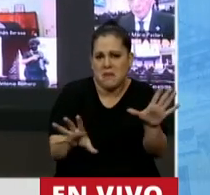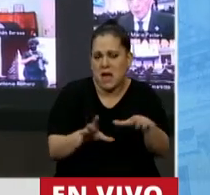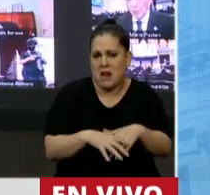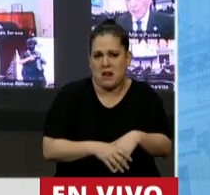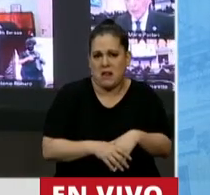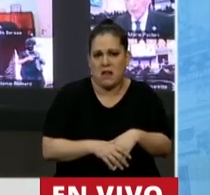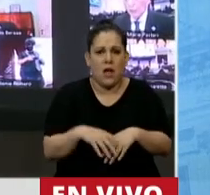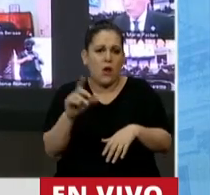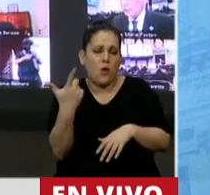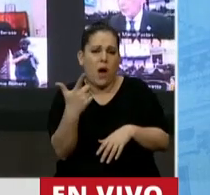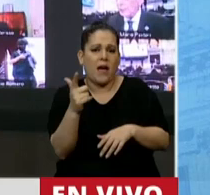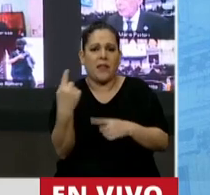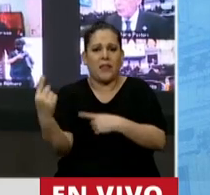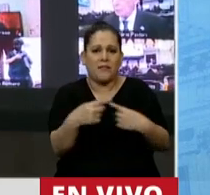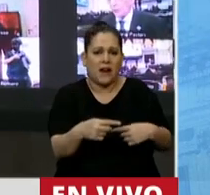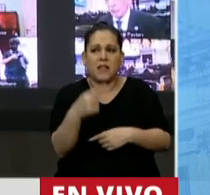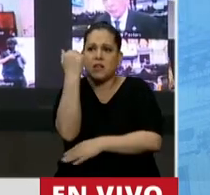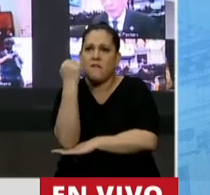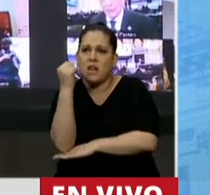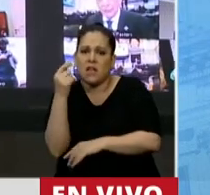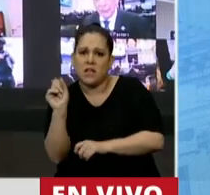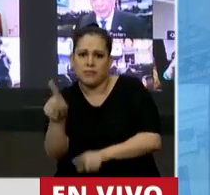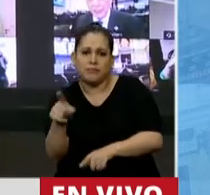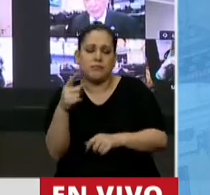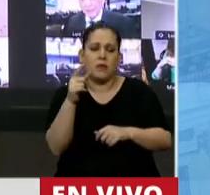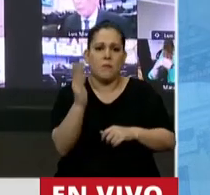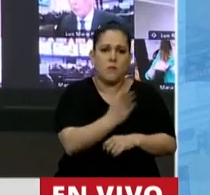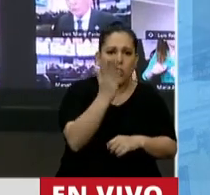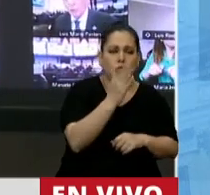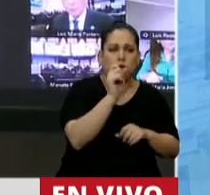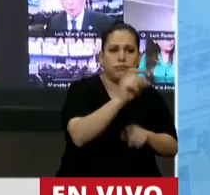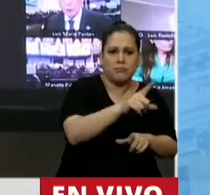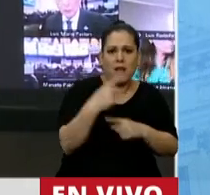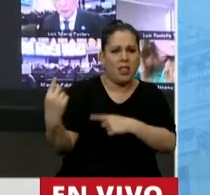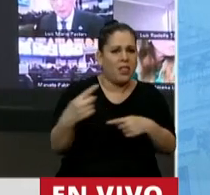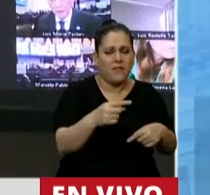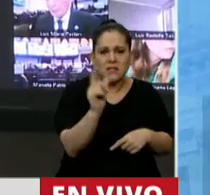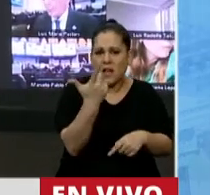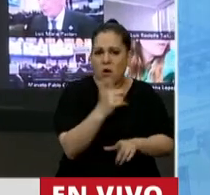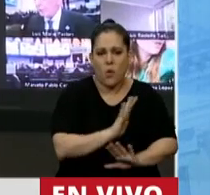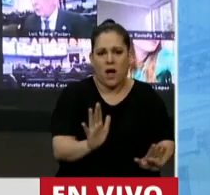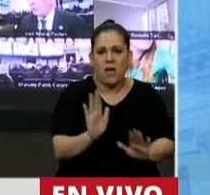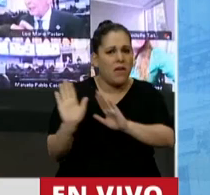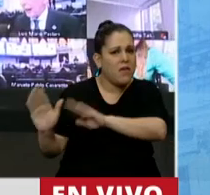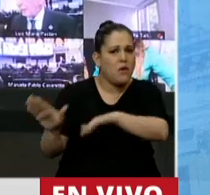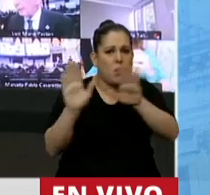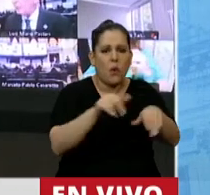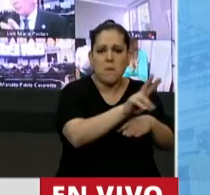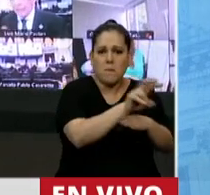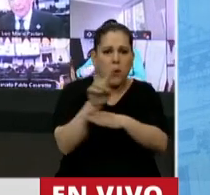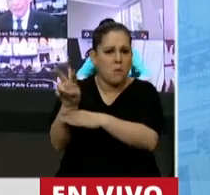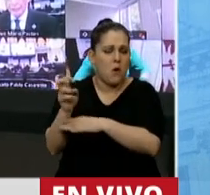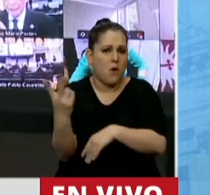no distinguiendo la inversión financiera de la inversión productiva. Es decir, graba capital de